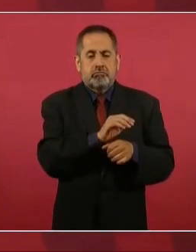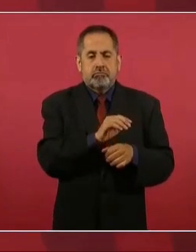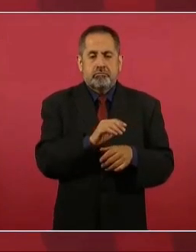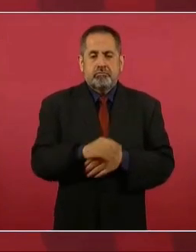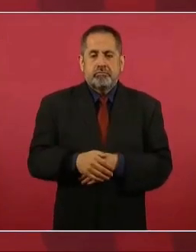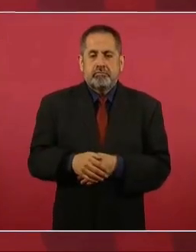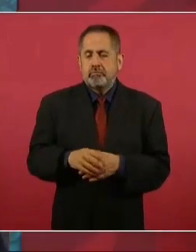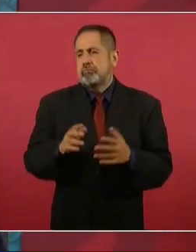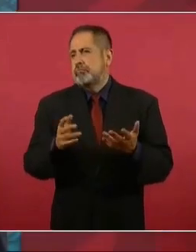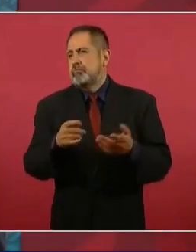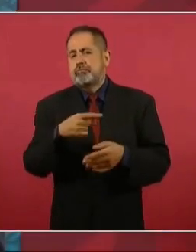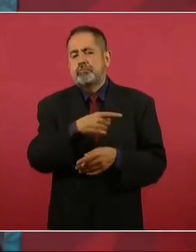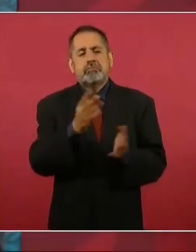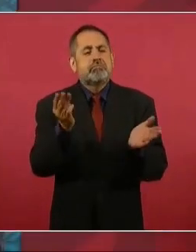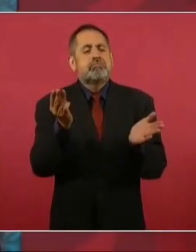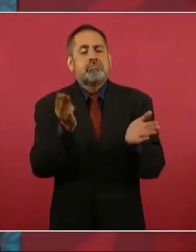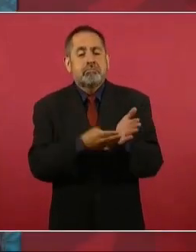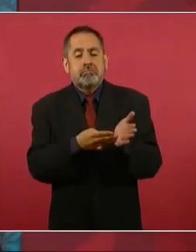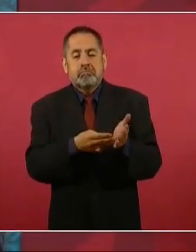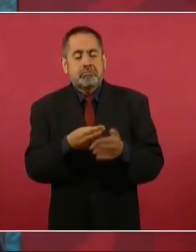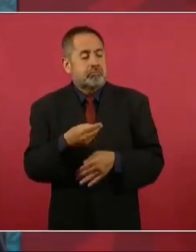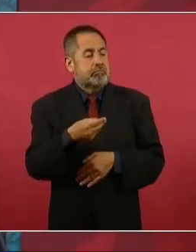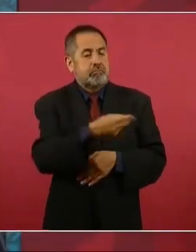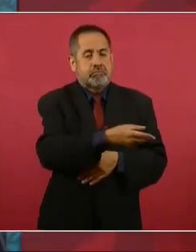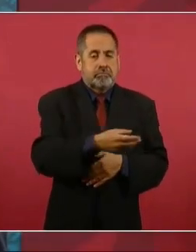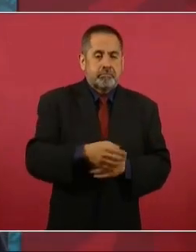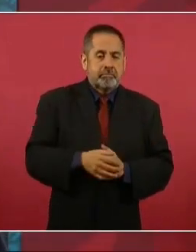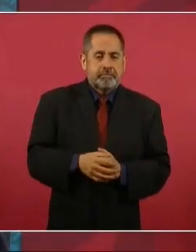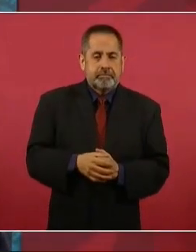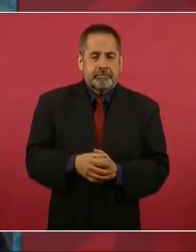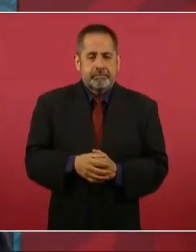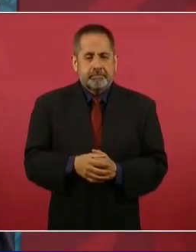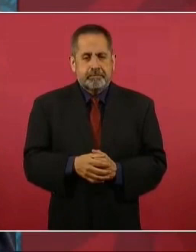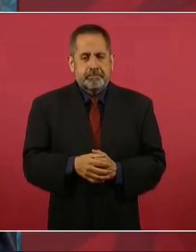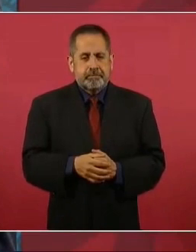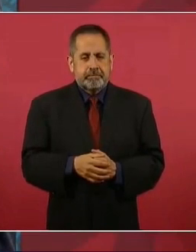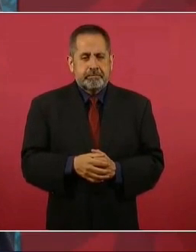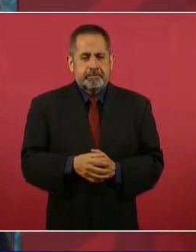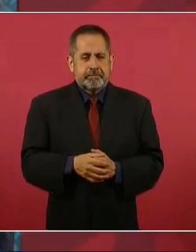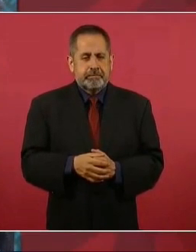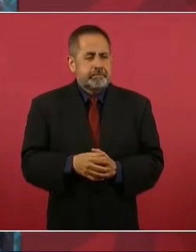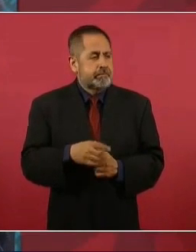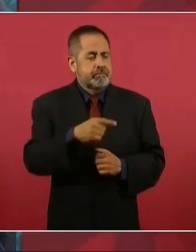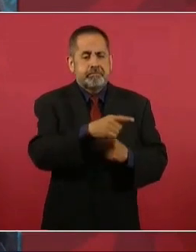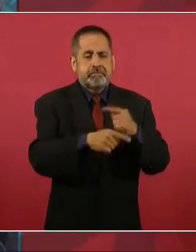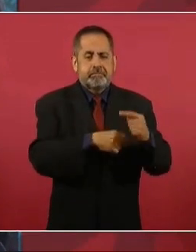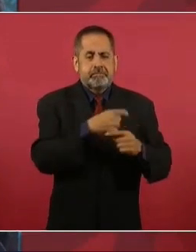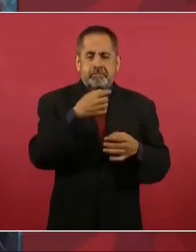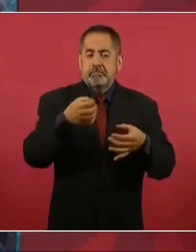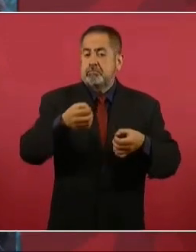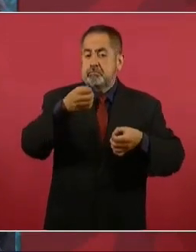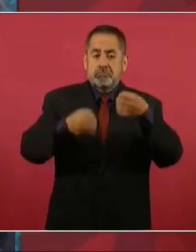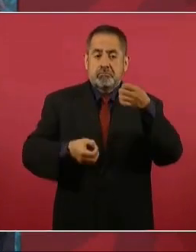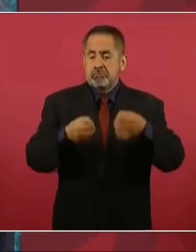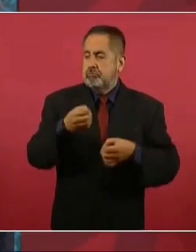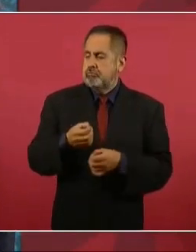una multa y de inmediato los jueces